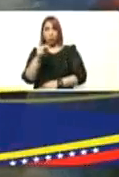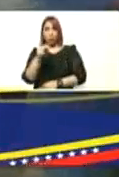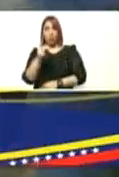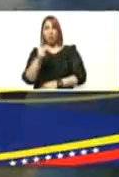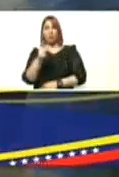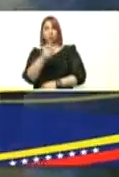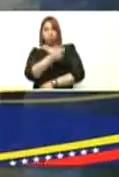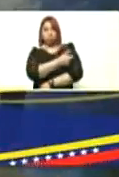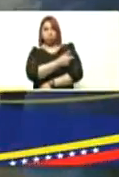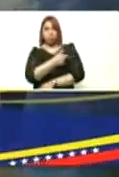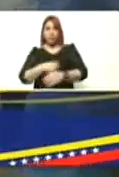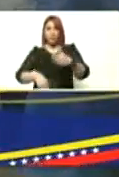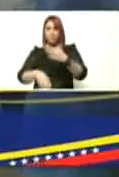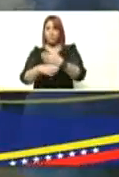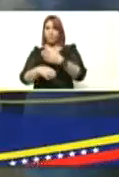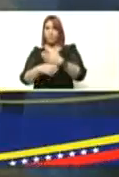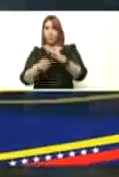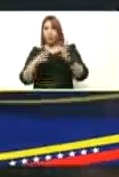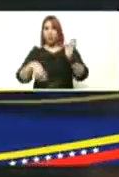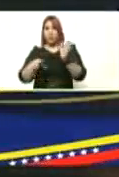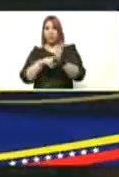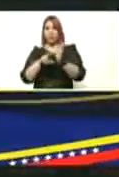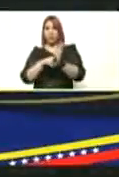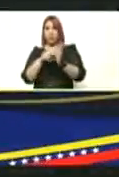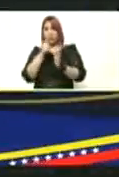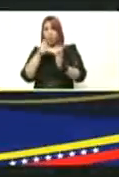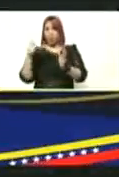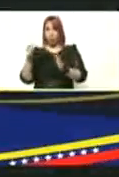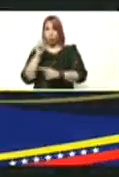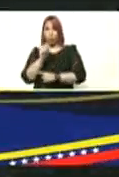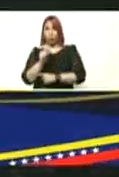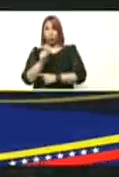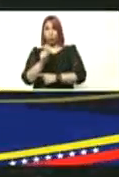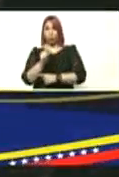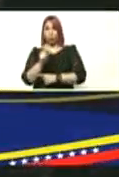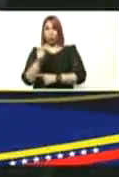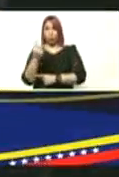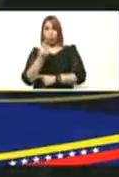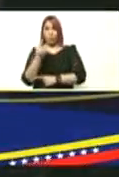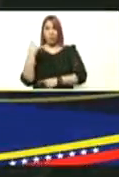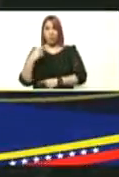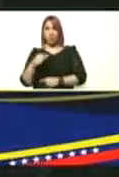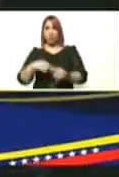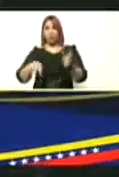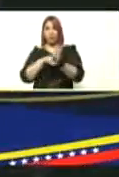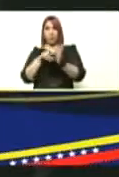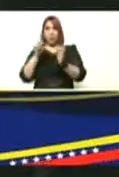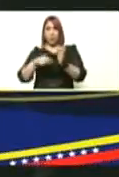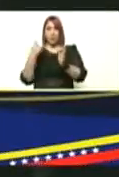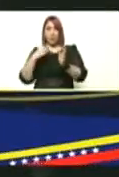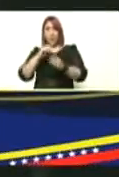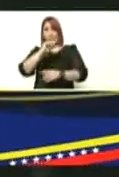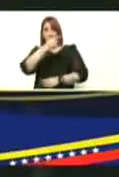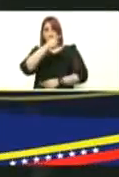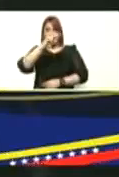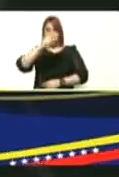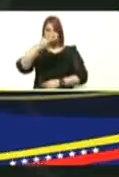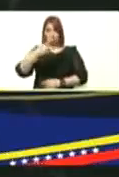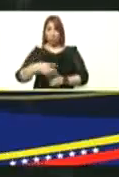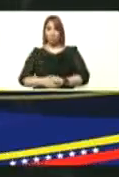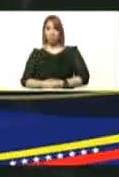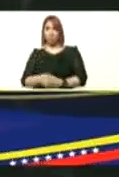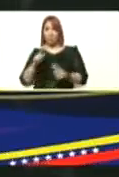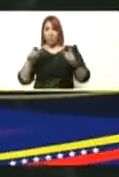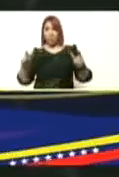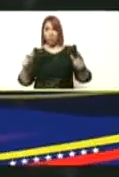refuerzo pero además en cada uno de estos puntos no solamente estamos poniendo este tema del refuerzo sino que también tenemos la primera dosis para